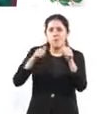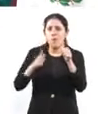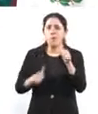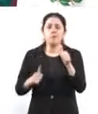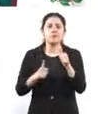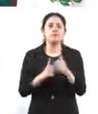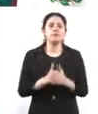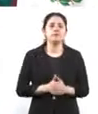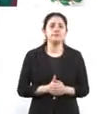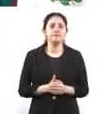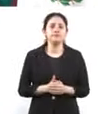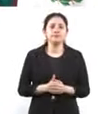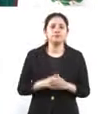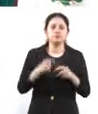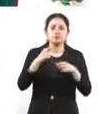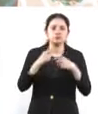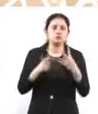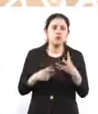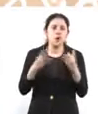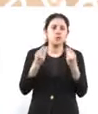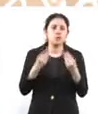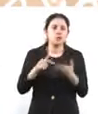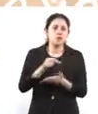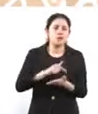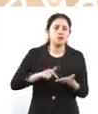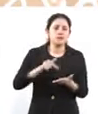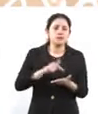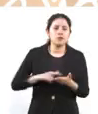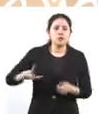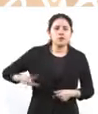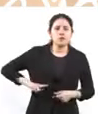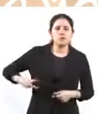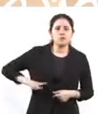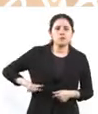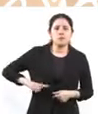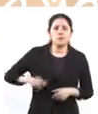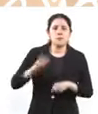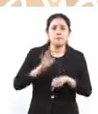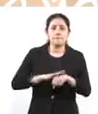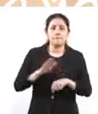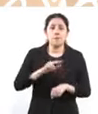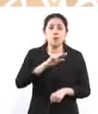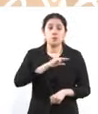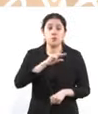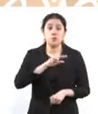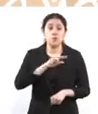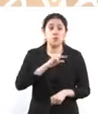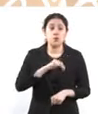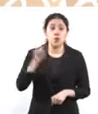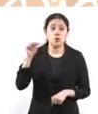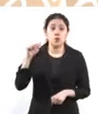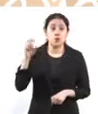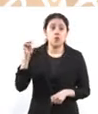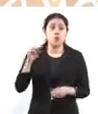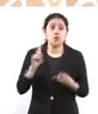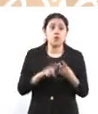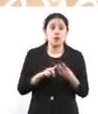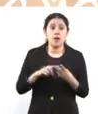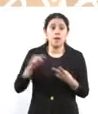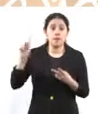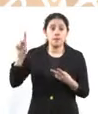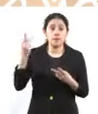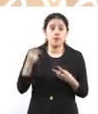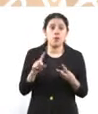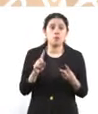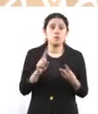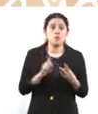de los espacios del gobierno de la ciudad, sino también los privados, también de la UNAM, también del poli, es decir, de las instituciones de